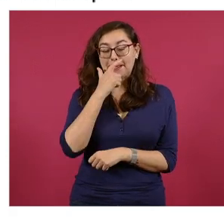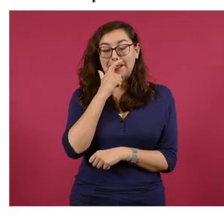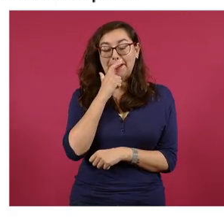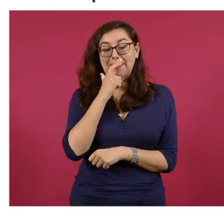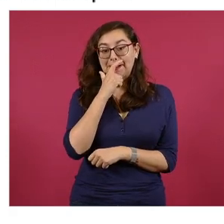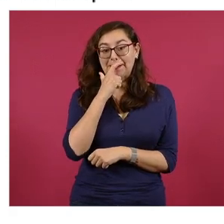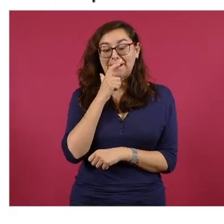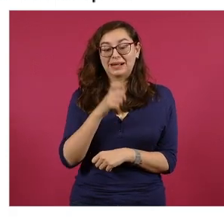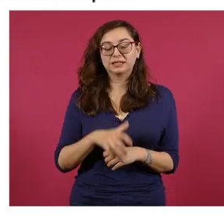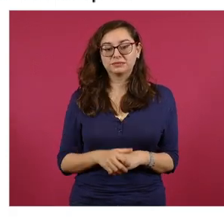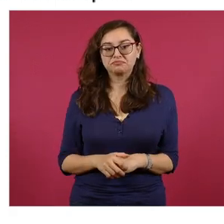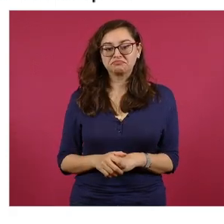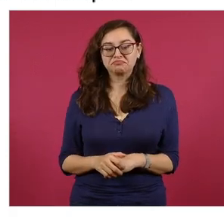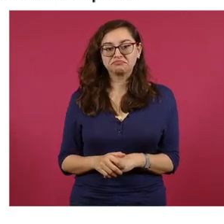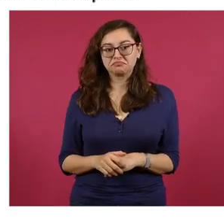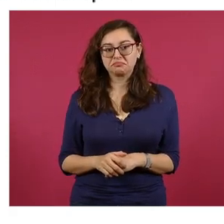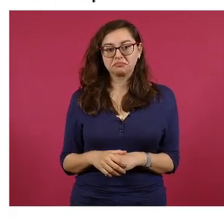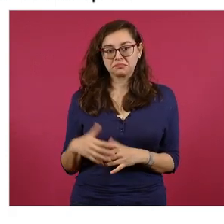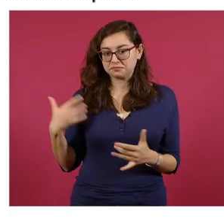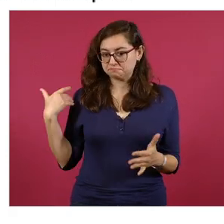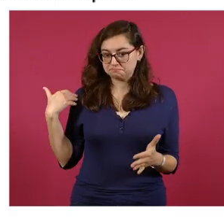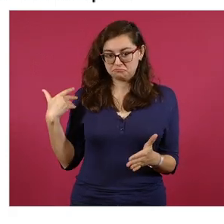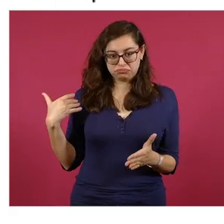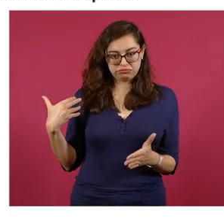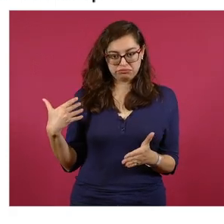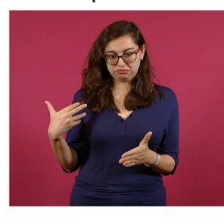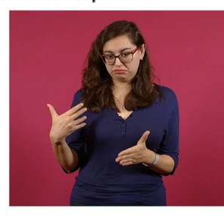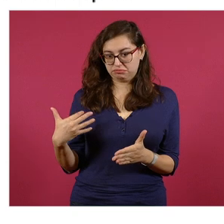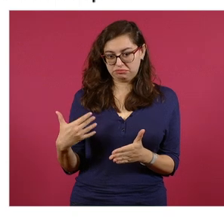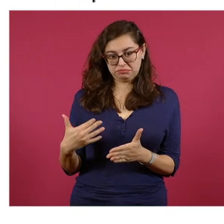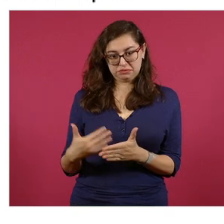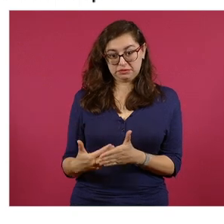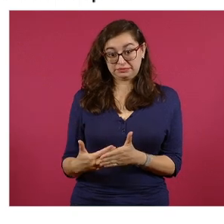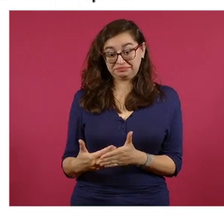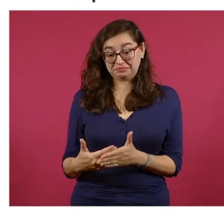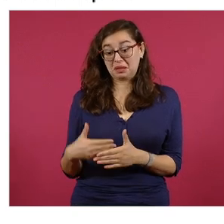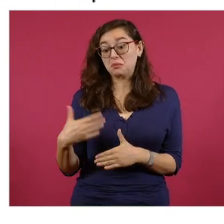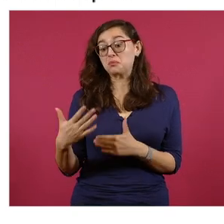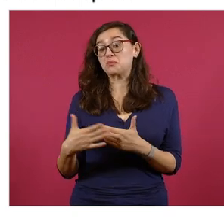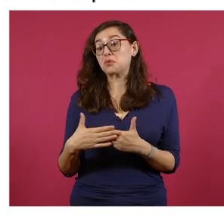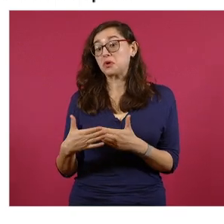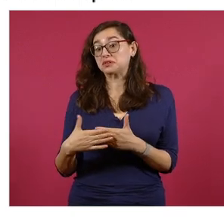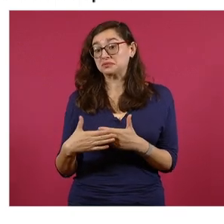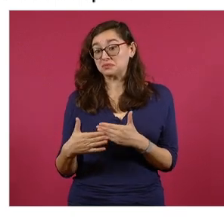todo en México independiente en septiembre